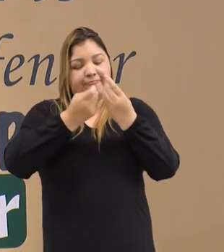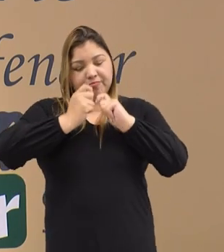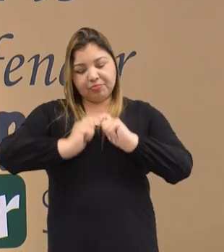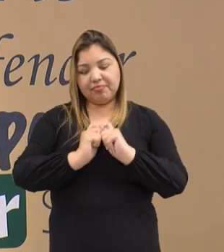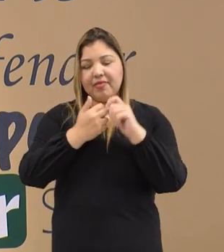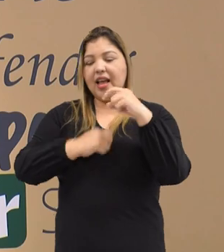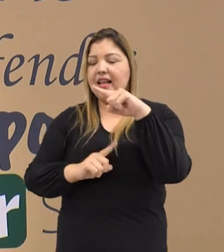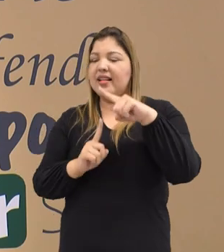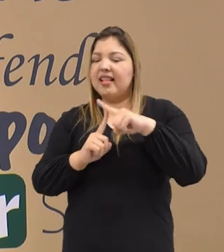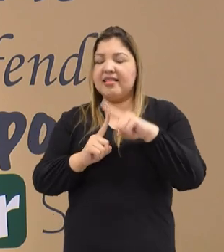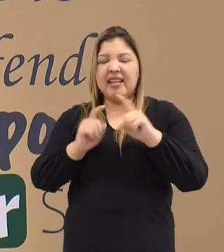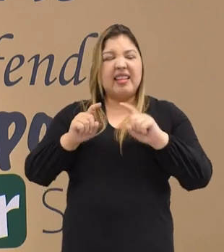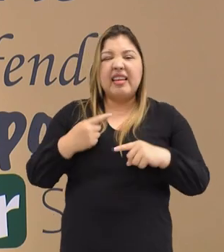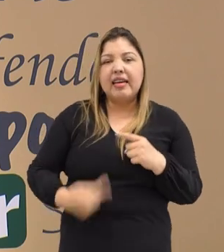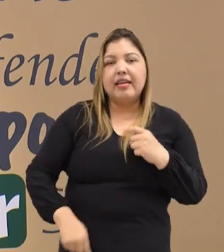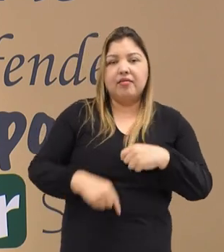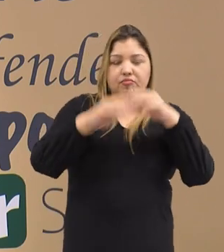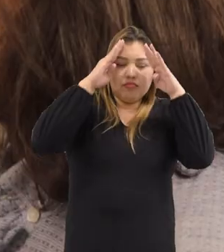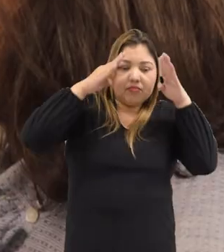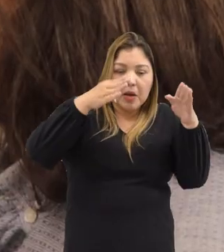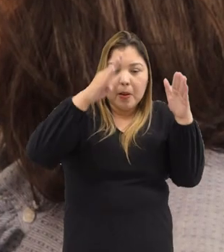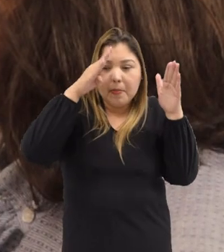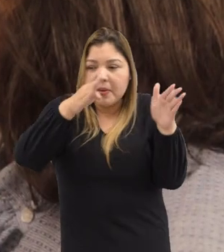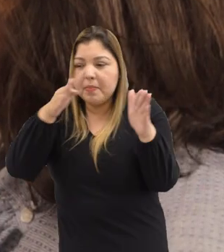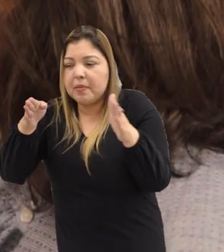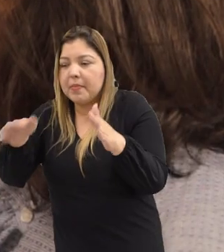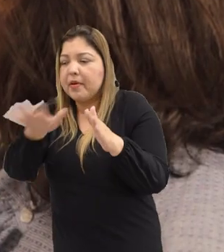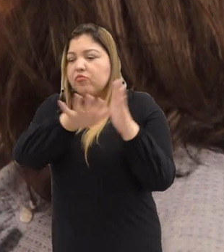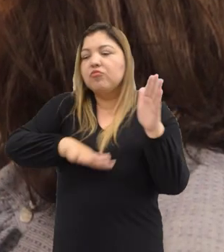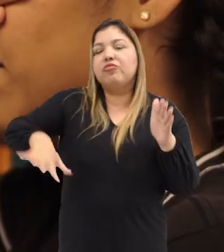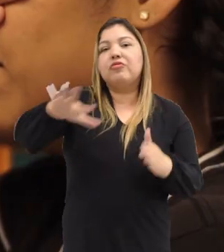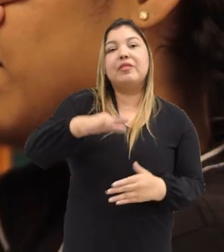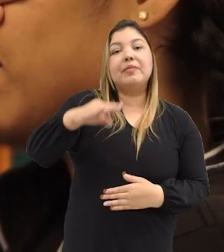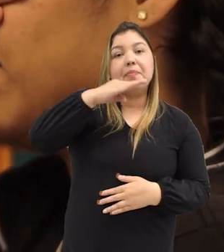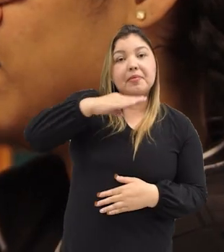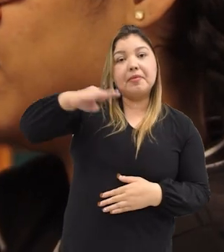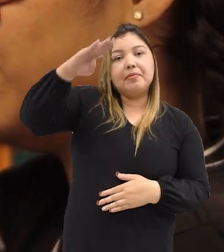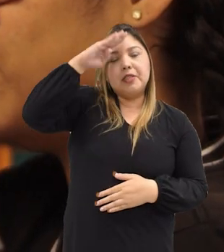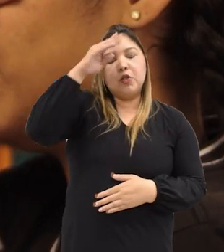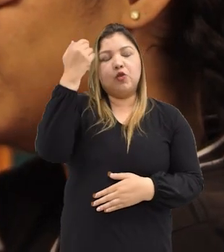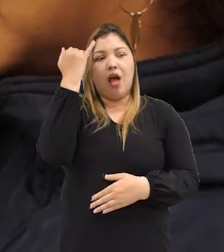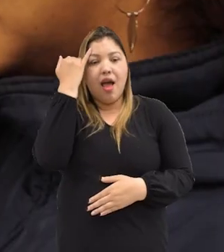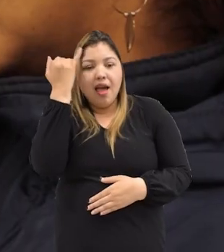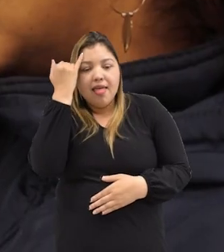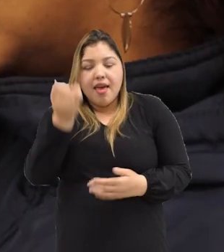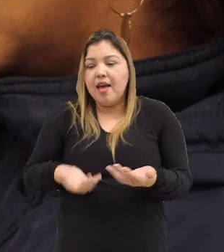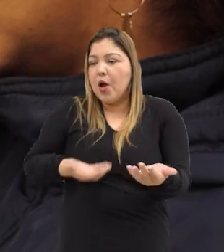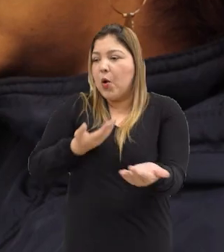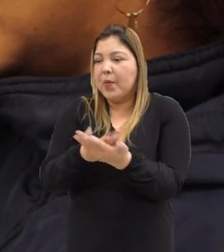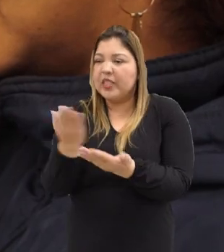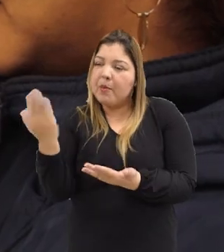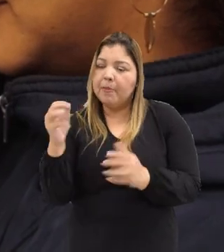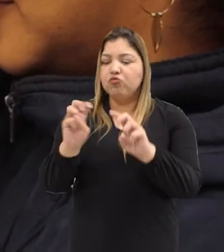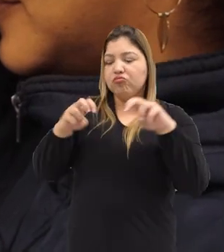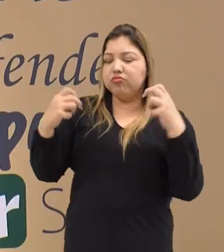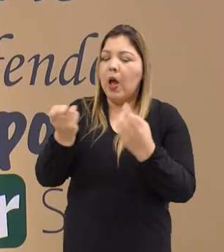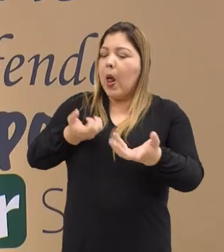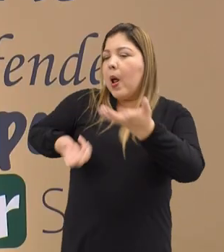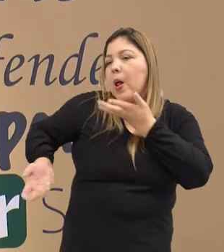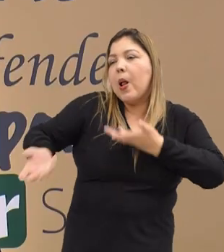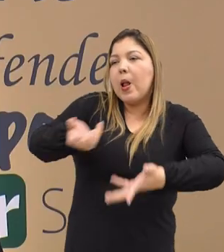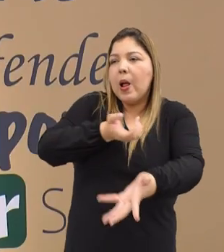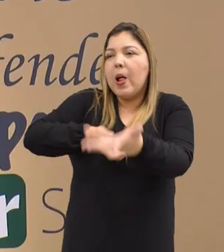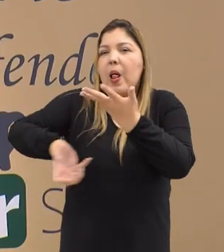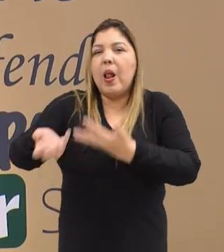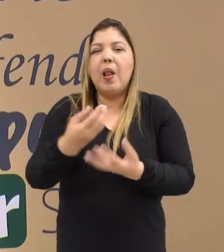la tarea de atender en distintos sectores de la ciudad de proponer conversaciones que